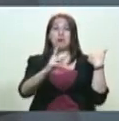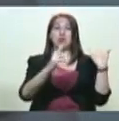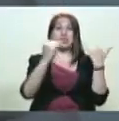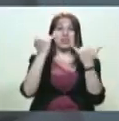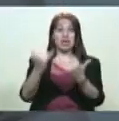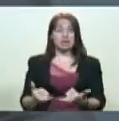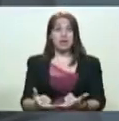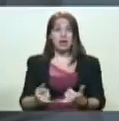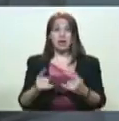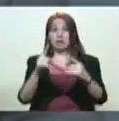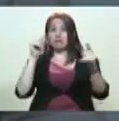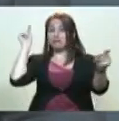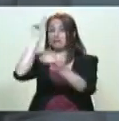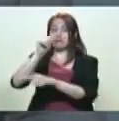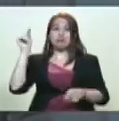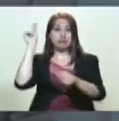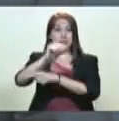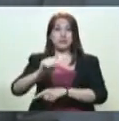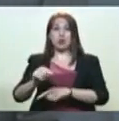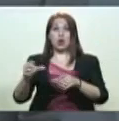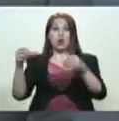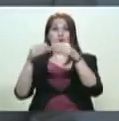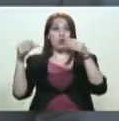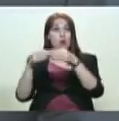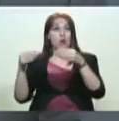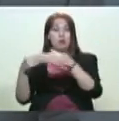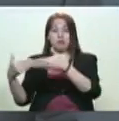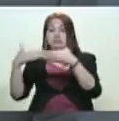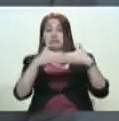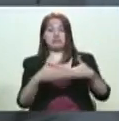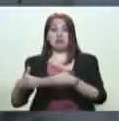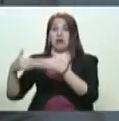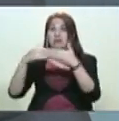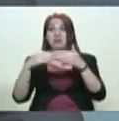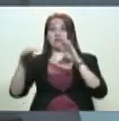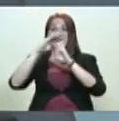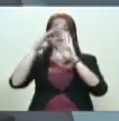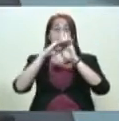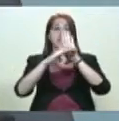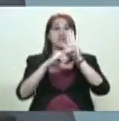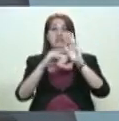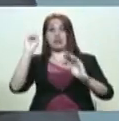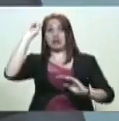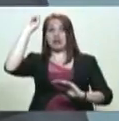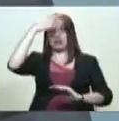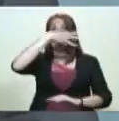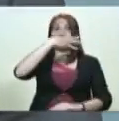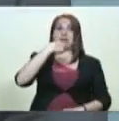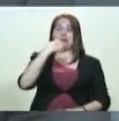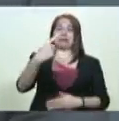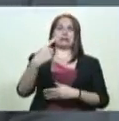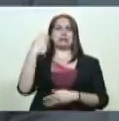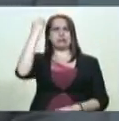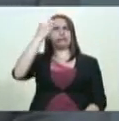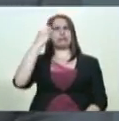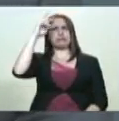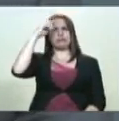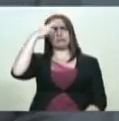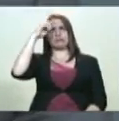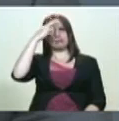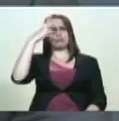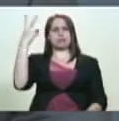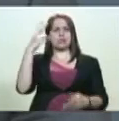o reacción de parte del Departamento de Estado, que señala que no ha recibido todavía instrucciones de Trump de considerar ese escenario, también te habla de la